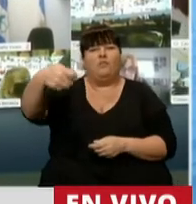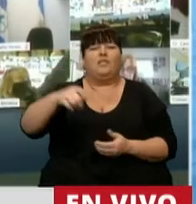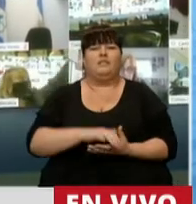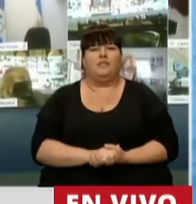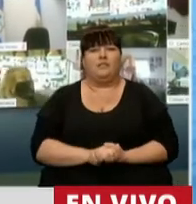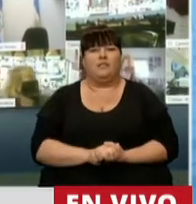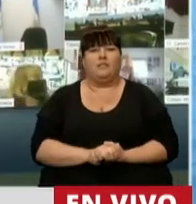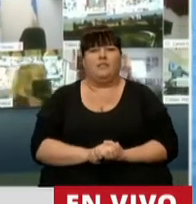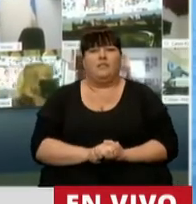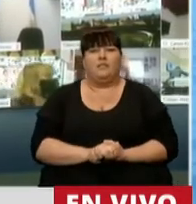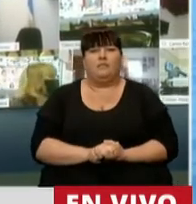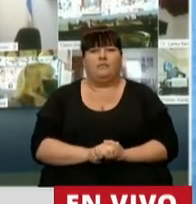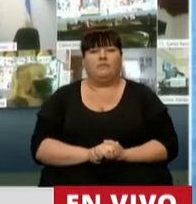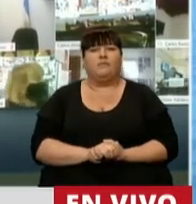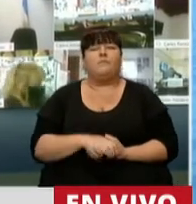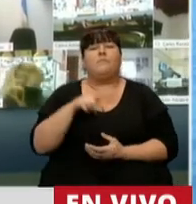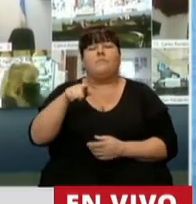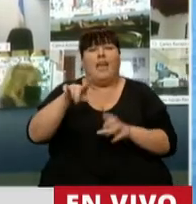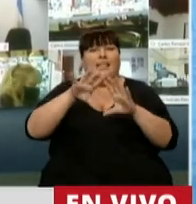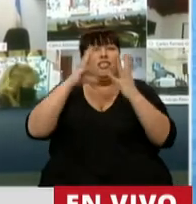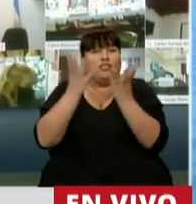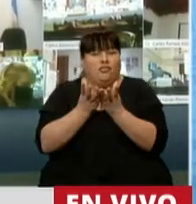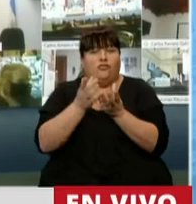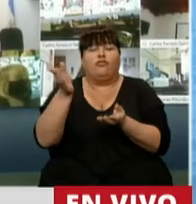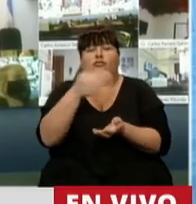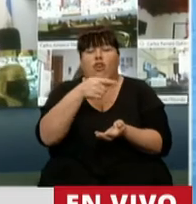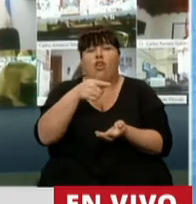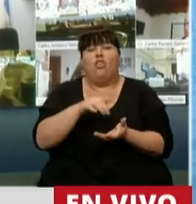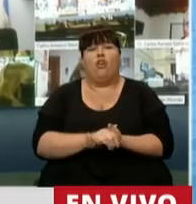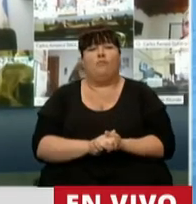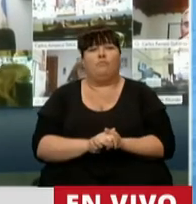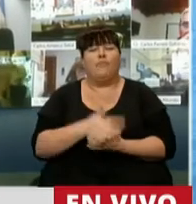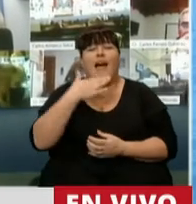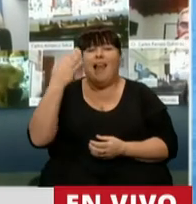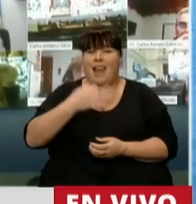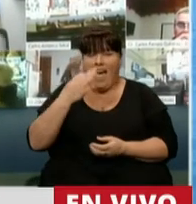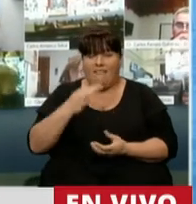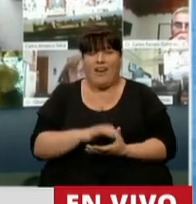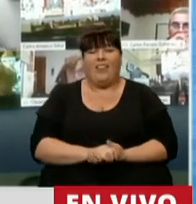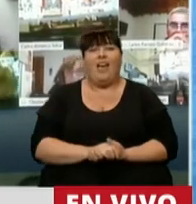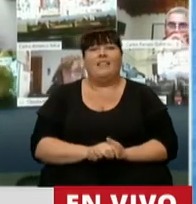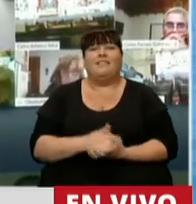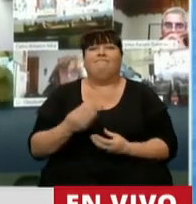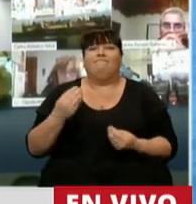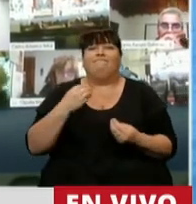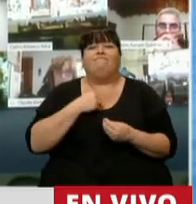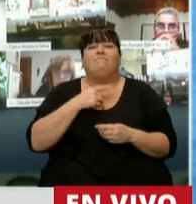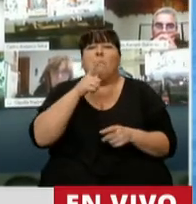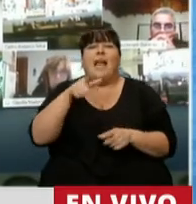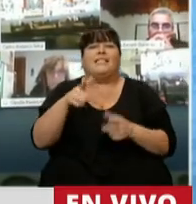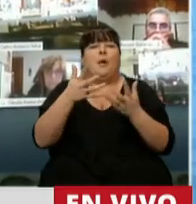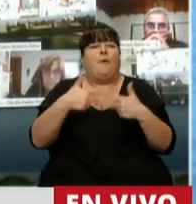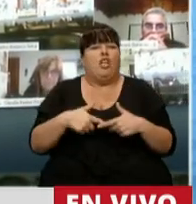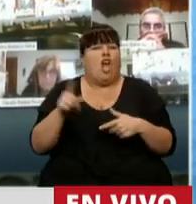es un universo que verdaderamente siente que este